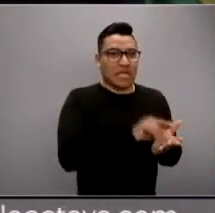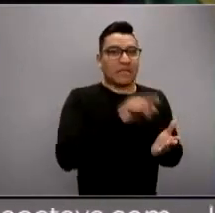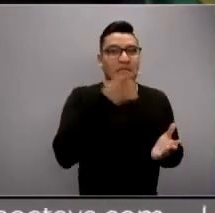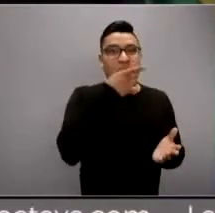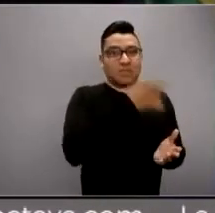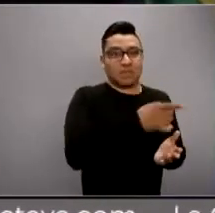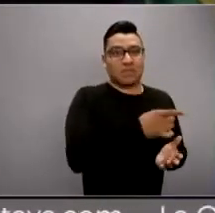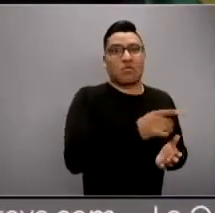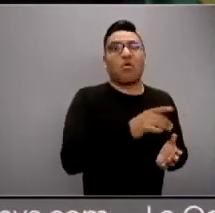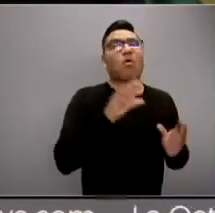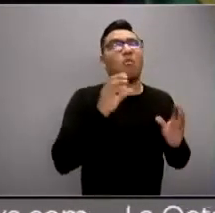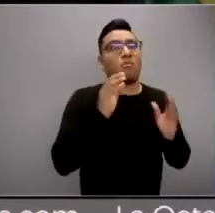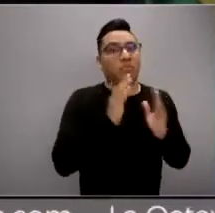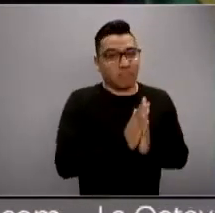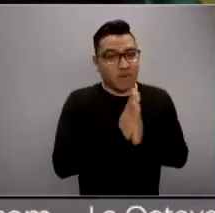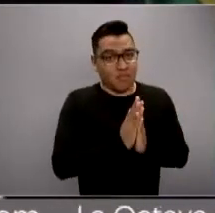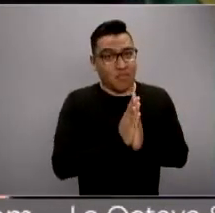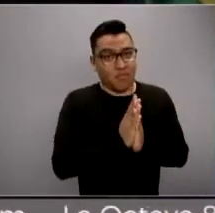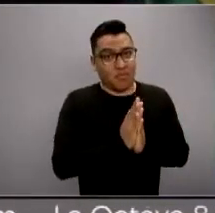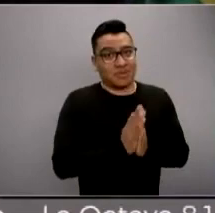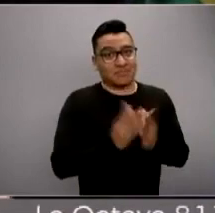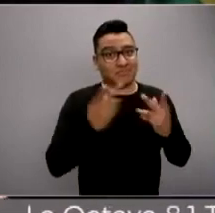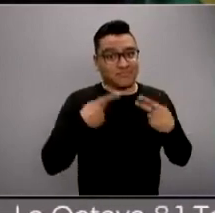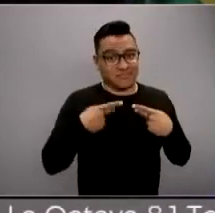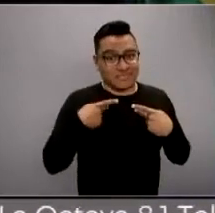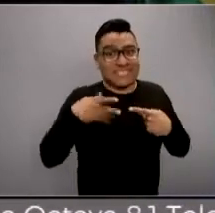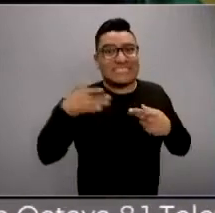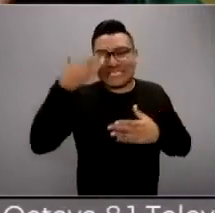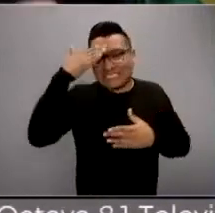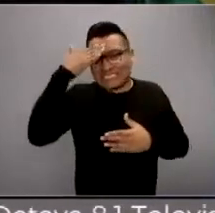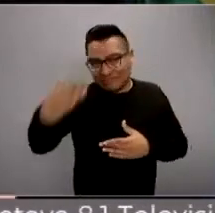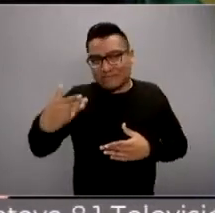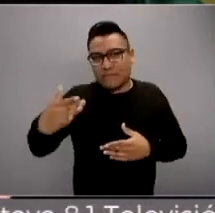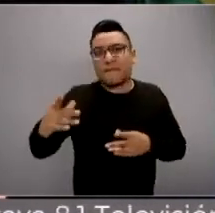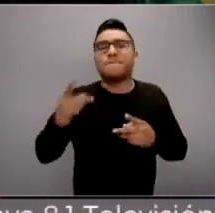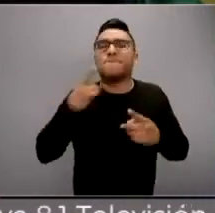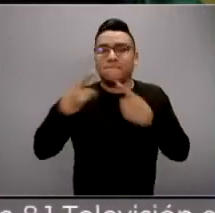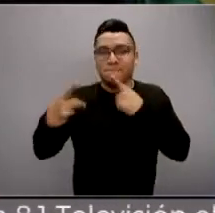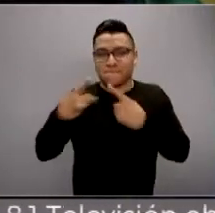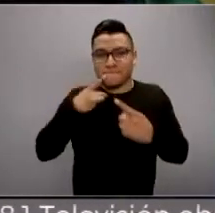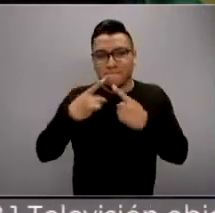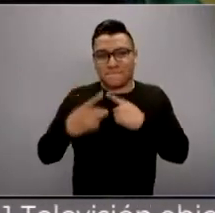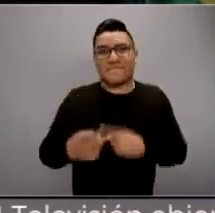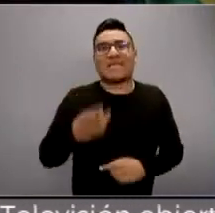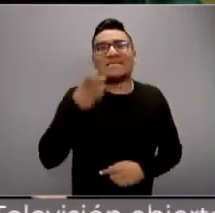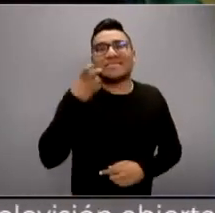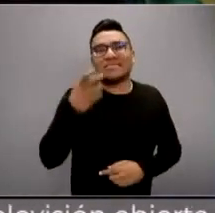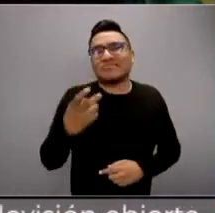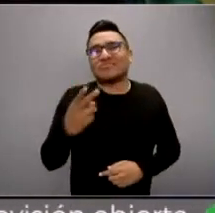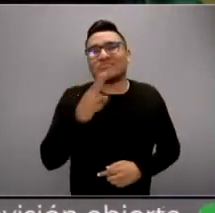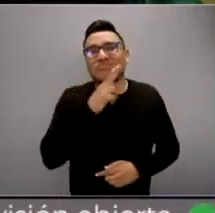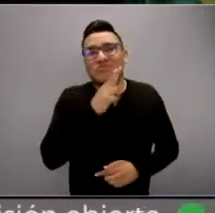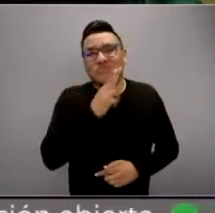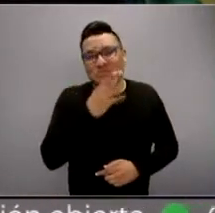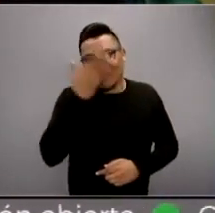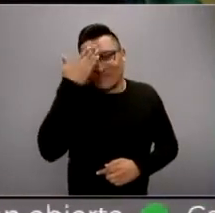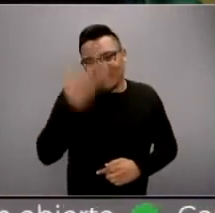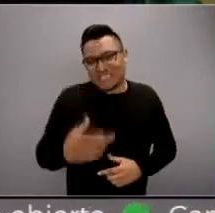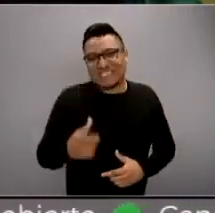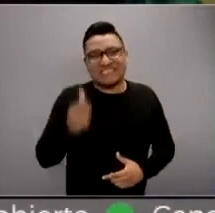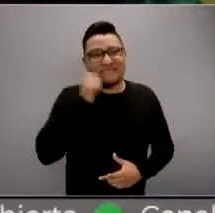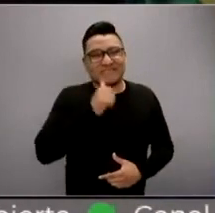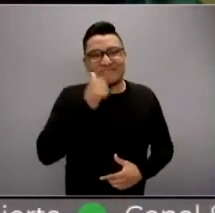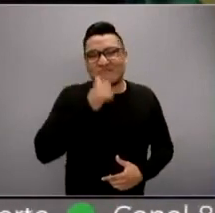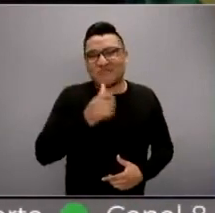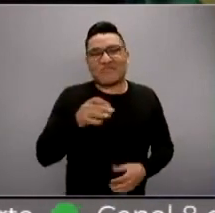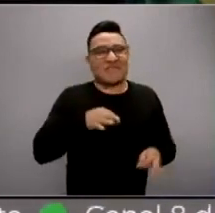los que sí saben, porque también hay un negocio inmenso de publicar noticias que llevan tráfico a videos así